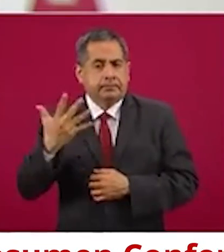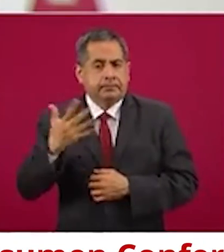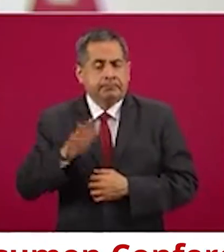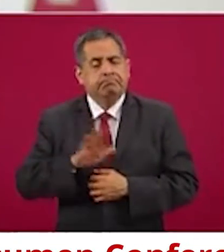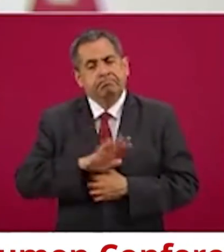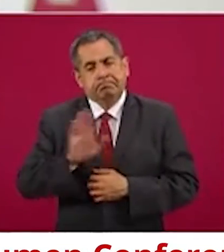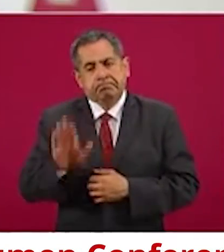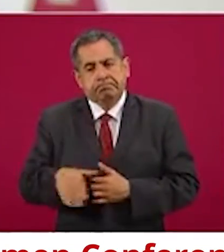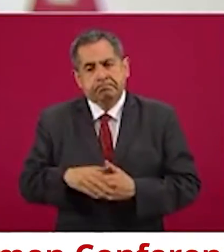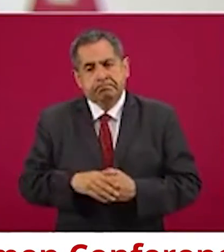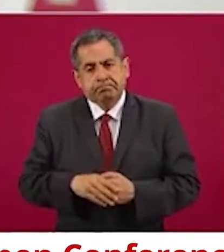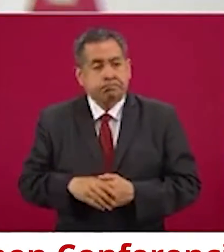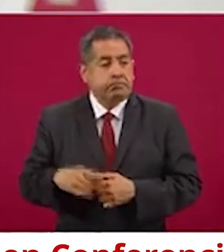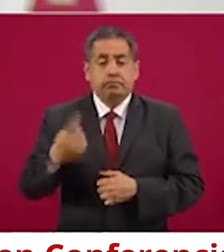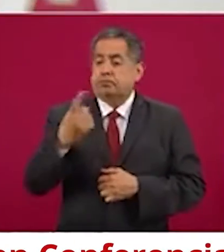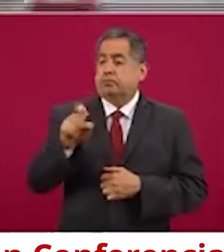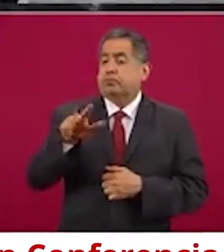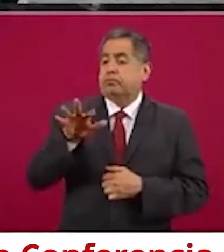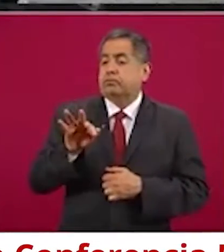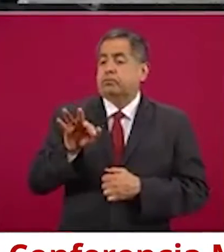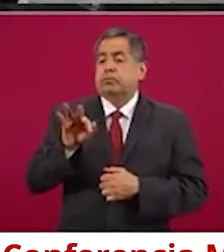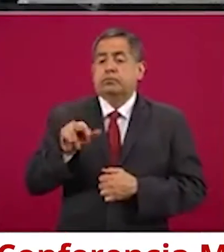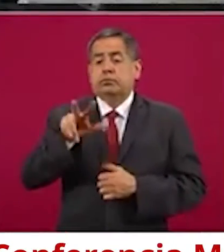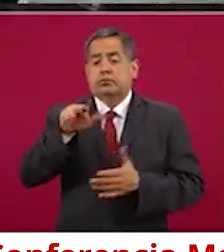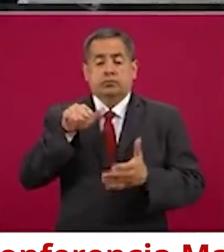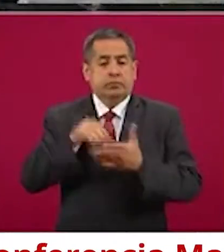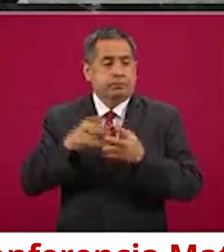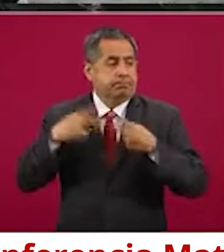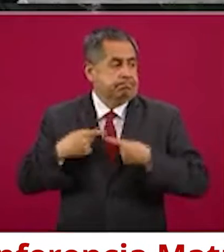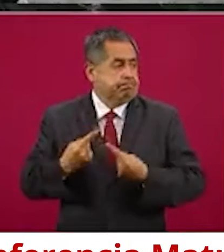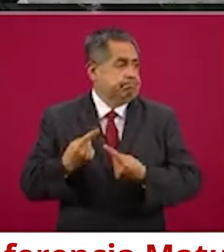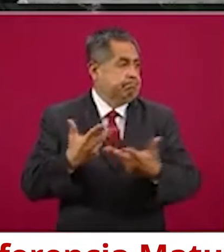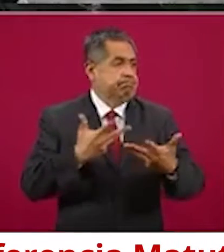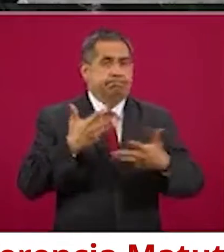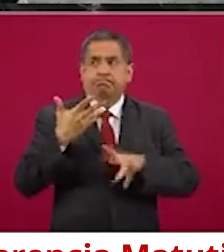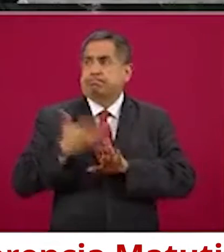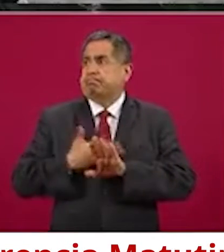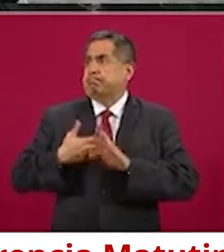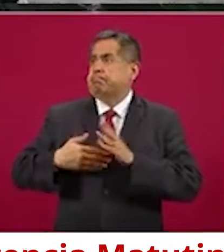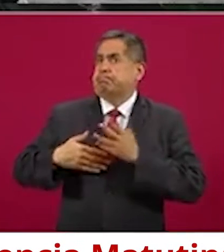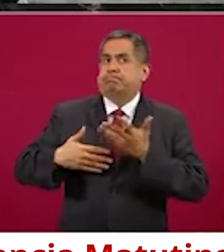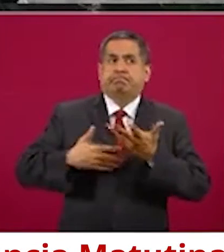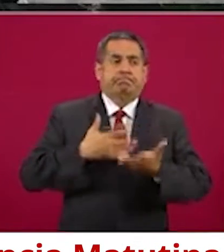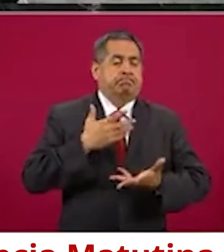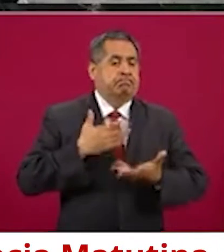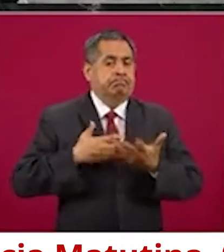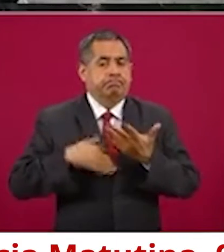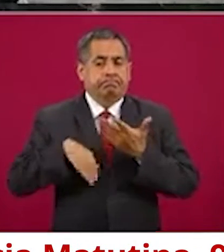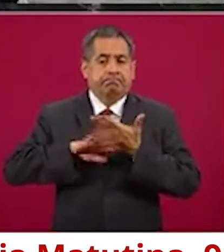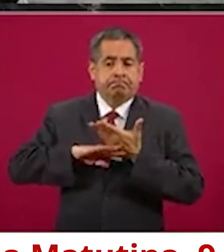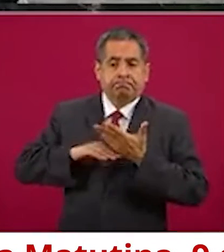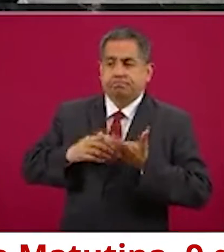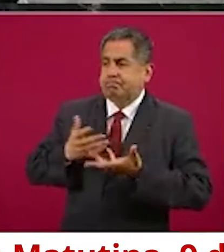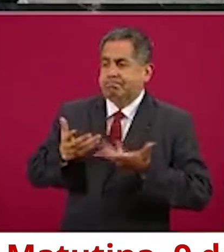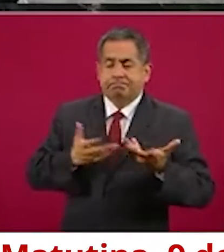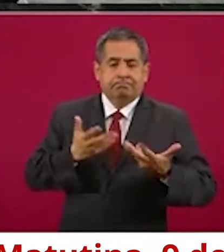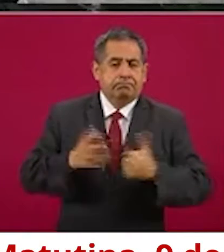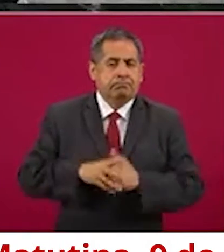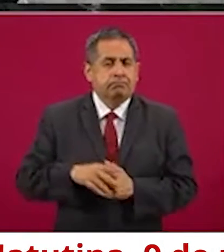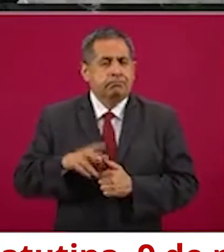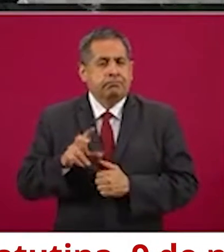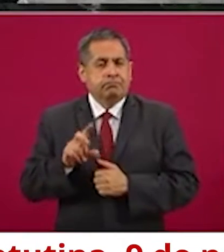ciento cuarenta y ocho mil personas afectadas, treinta y cinco mil novecientas ochenta y dos